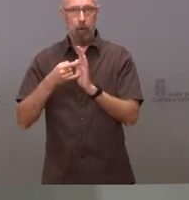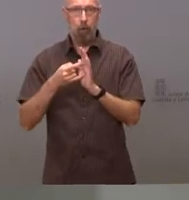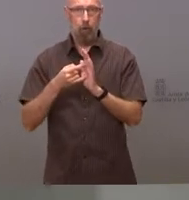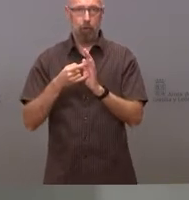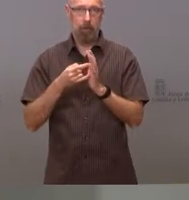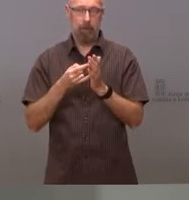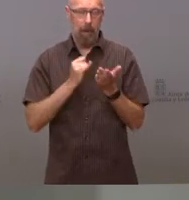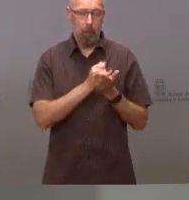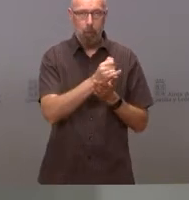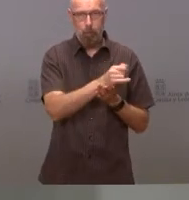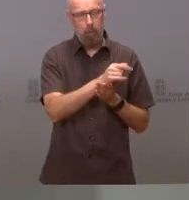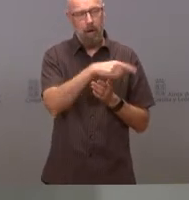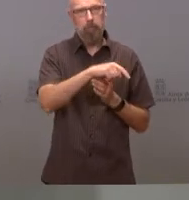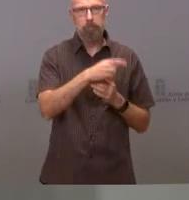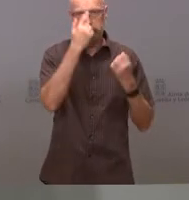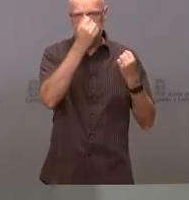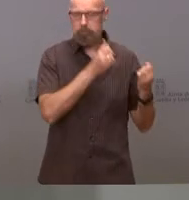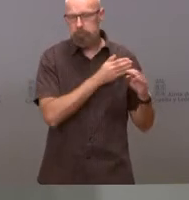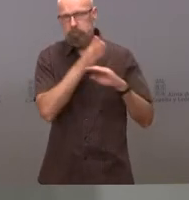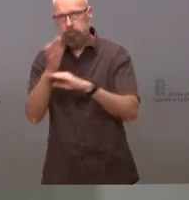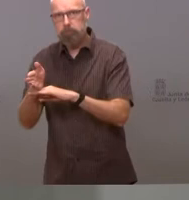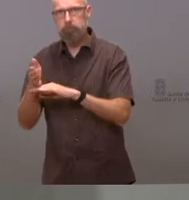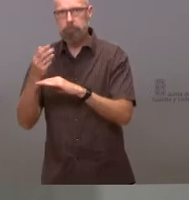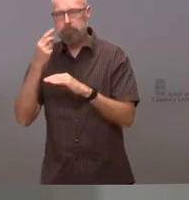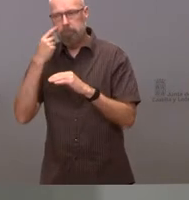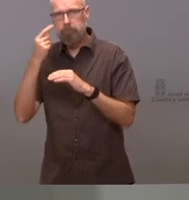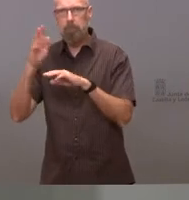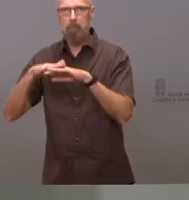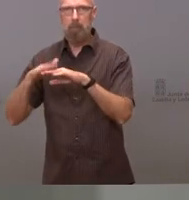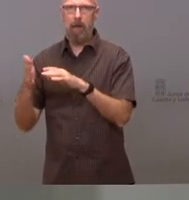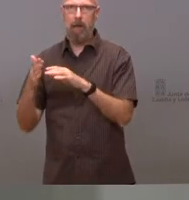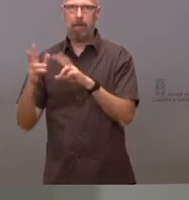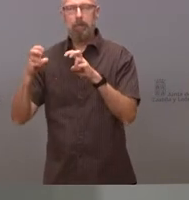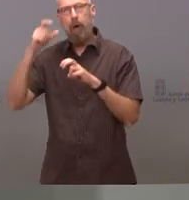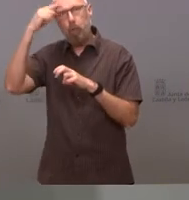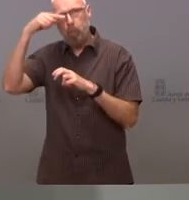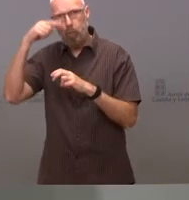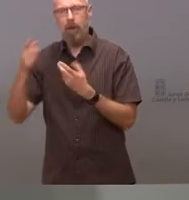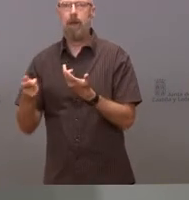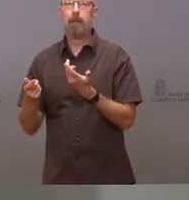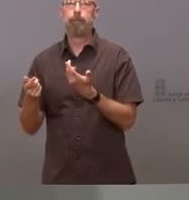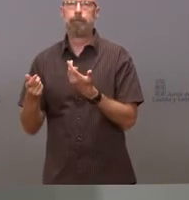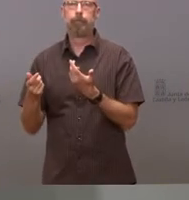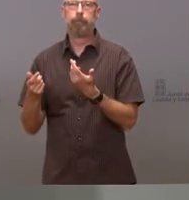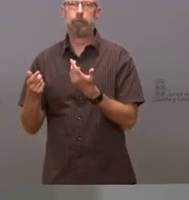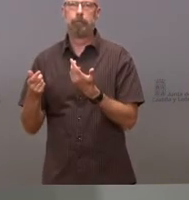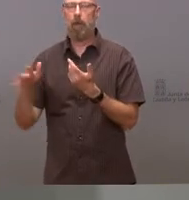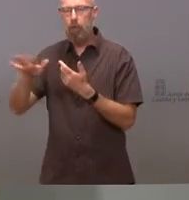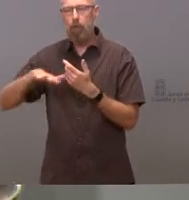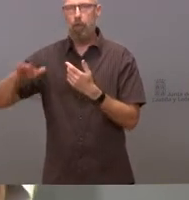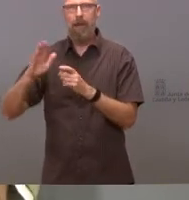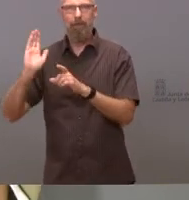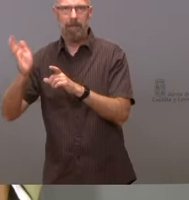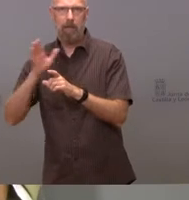a parte de los bienes de interés cultural, el Castro de la Uraka, que fueron afectados por el incendio.